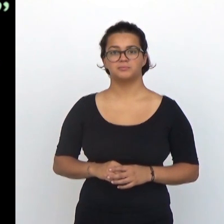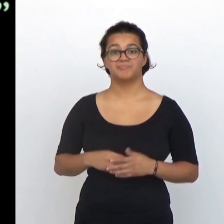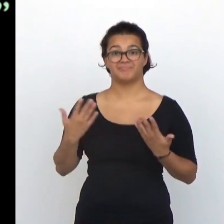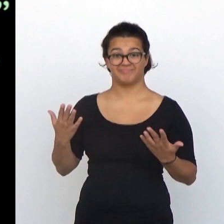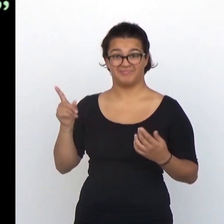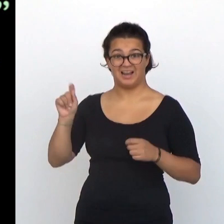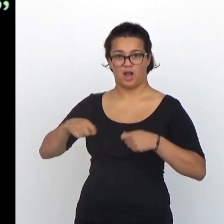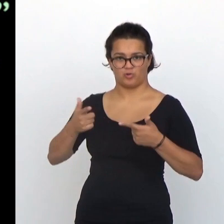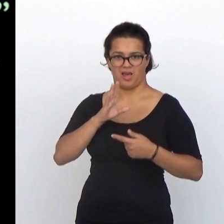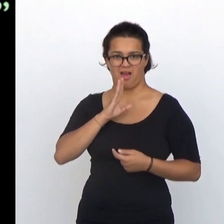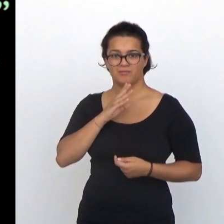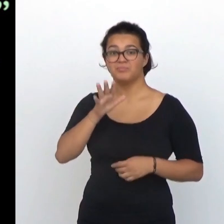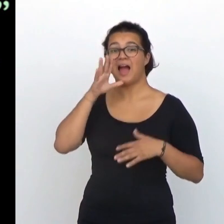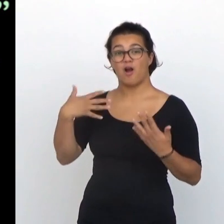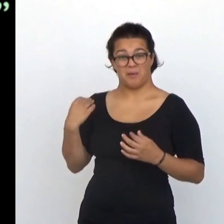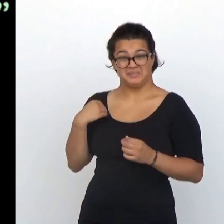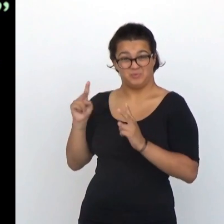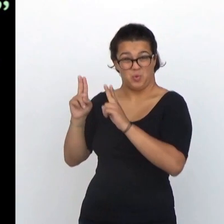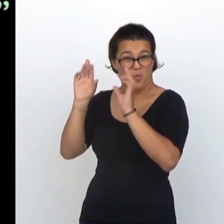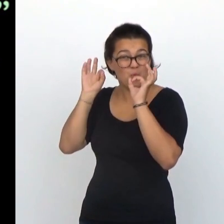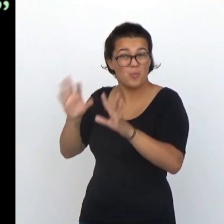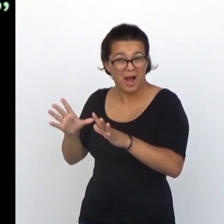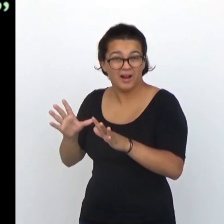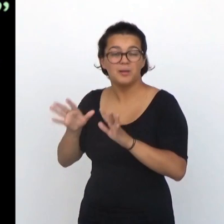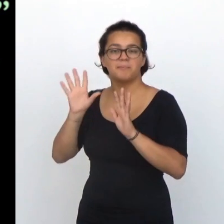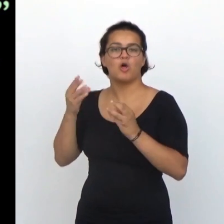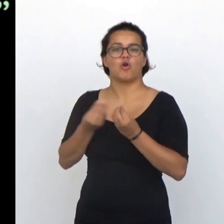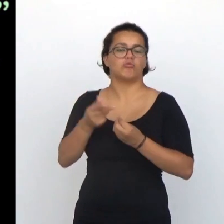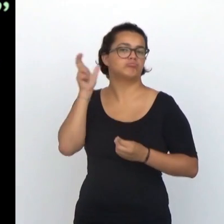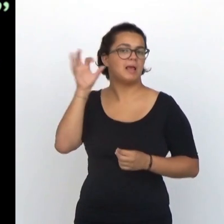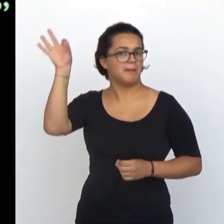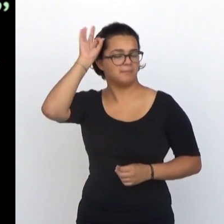Y así es como este mismo fragmento suena a través de un implante cócle.